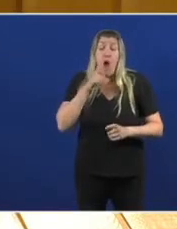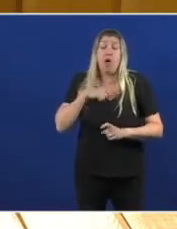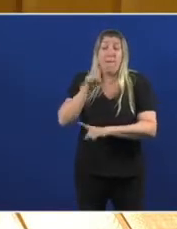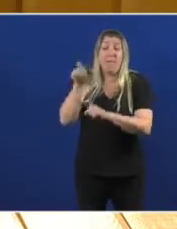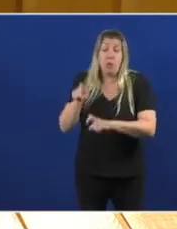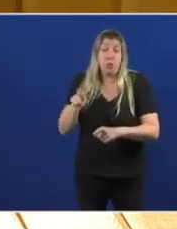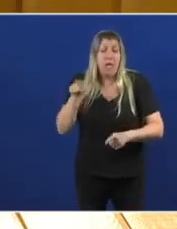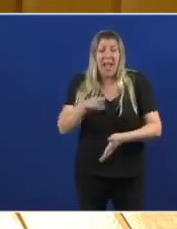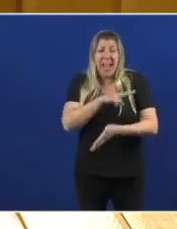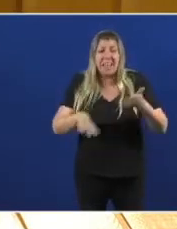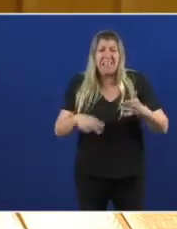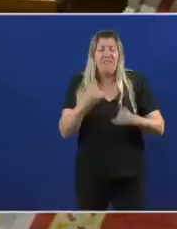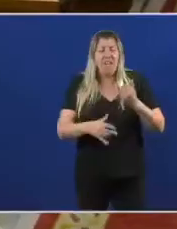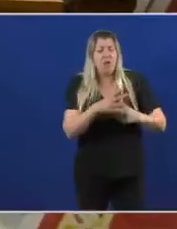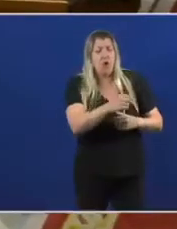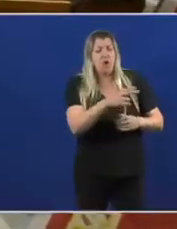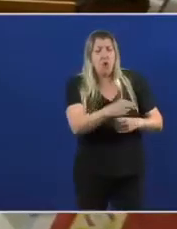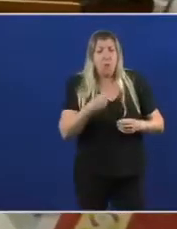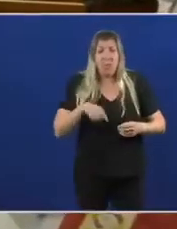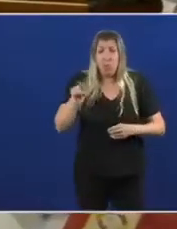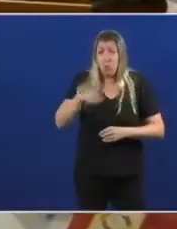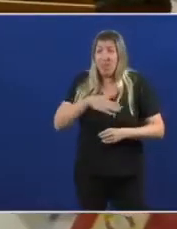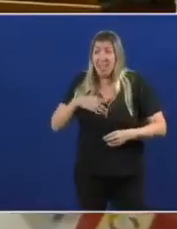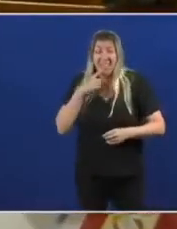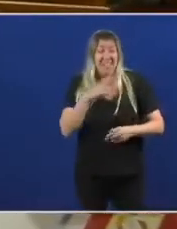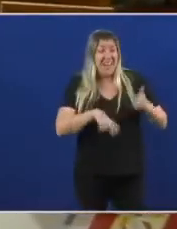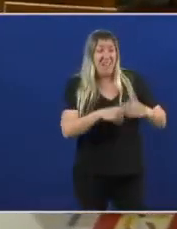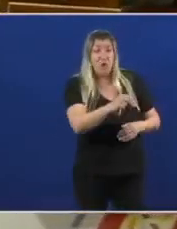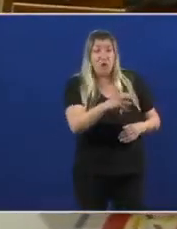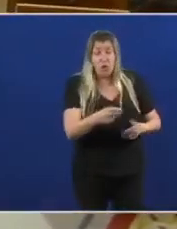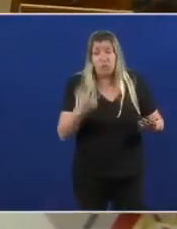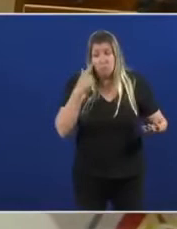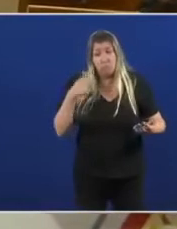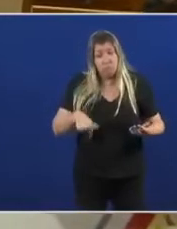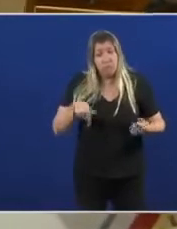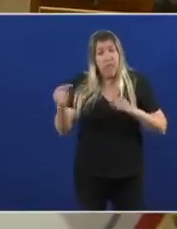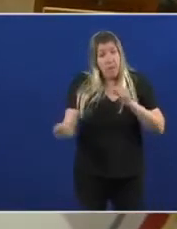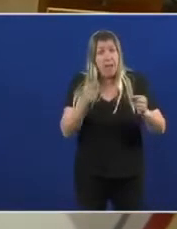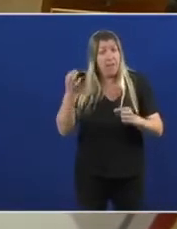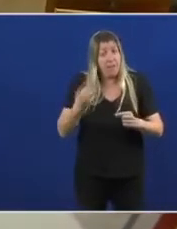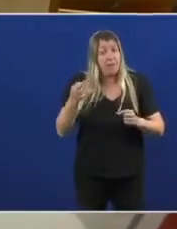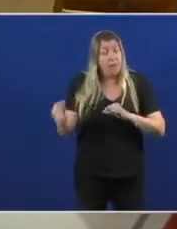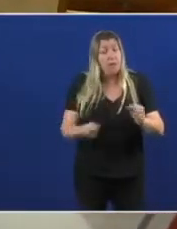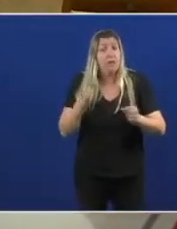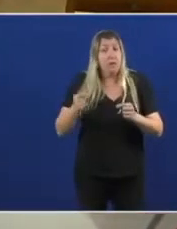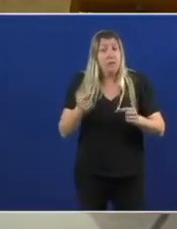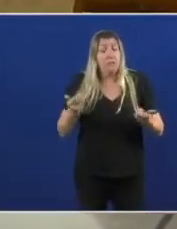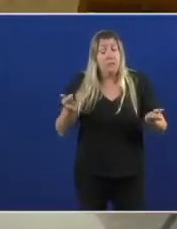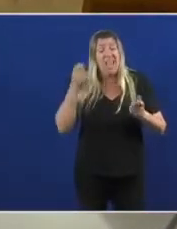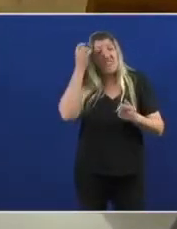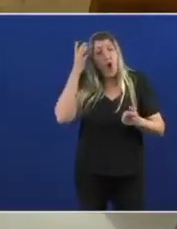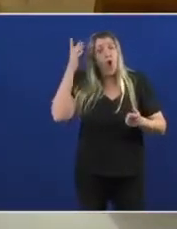nega a Galiza O que quere Para vostede Este é un debate Que hai que dar E pido lle que a ideoloxía centralista